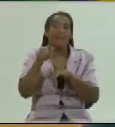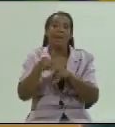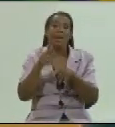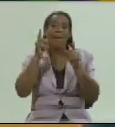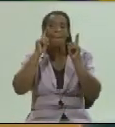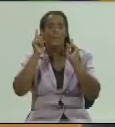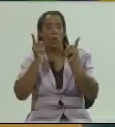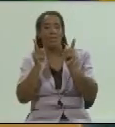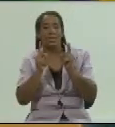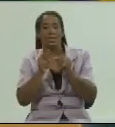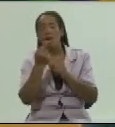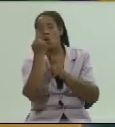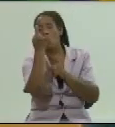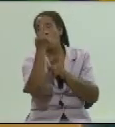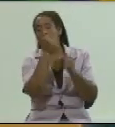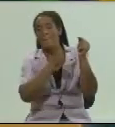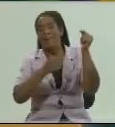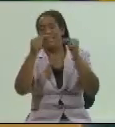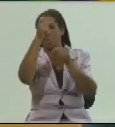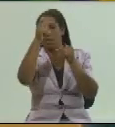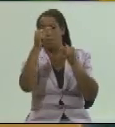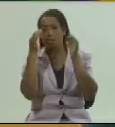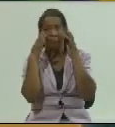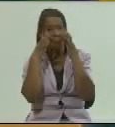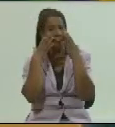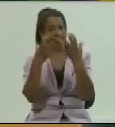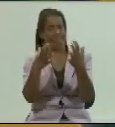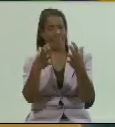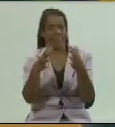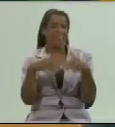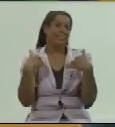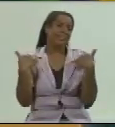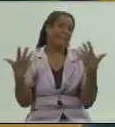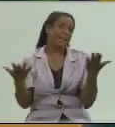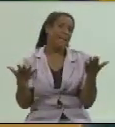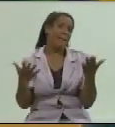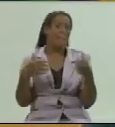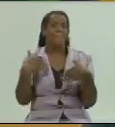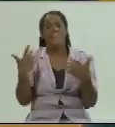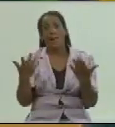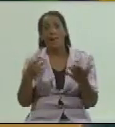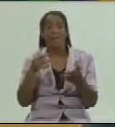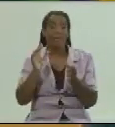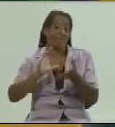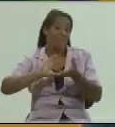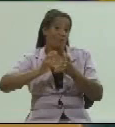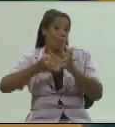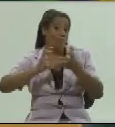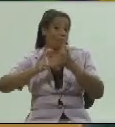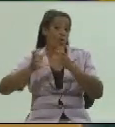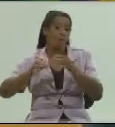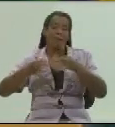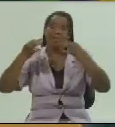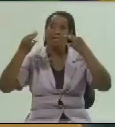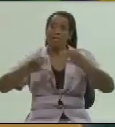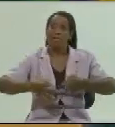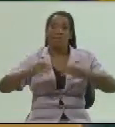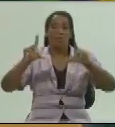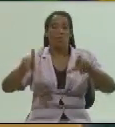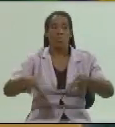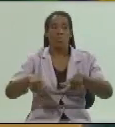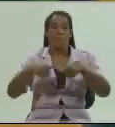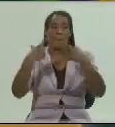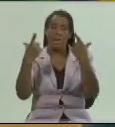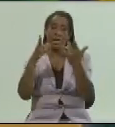tiene un principio importante y que es que para acceder a todas estas formas es preciso haber cumplido con los